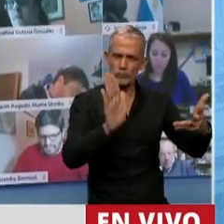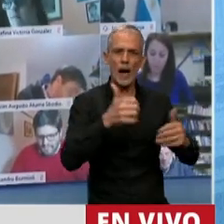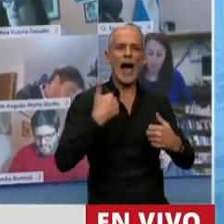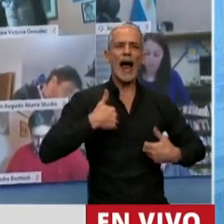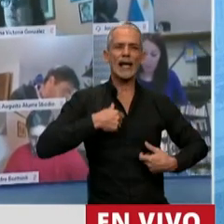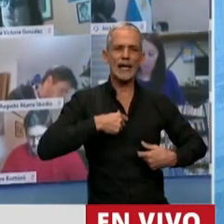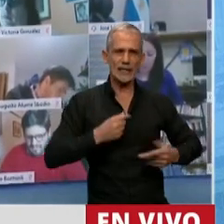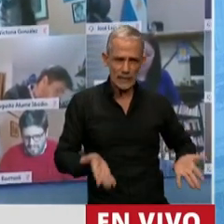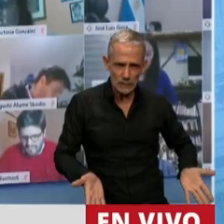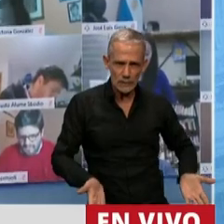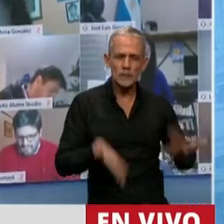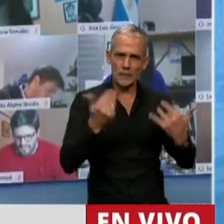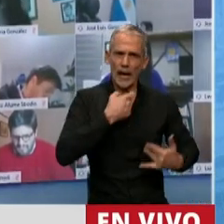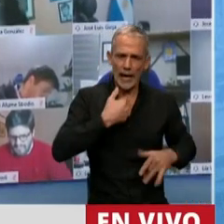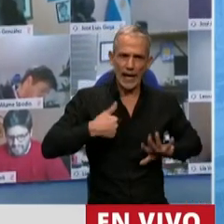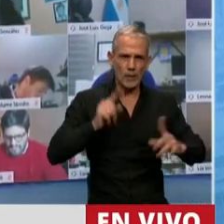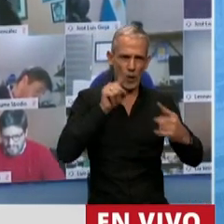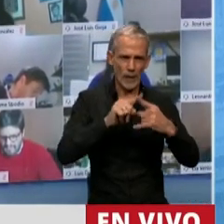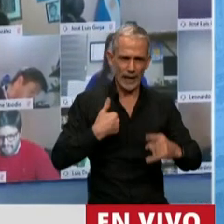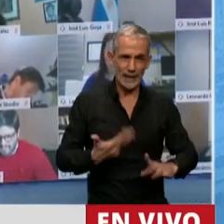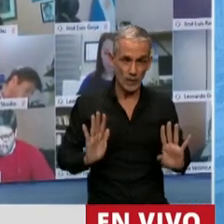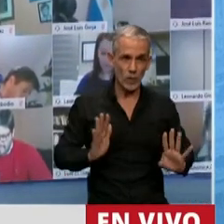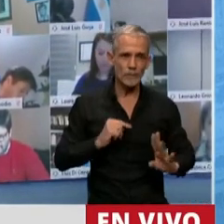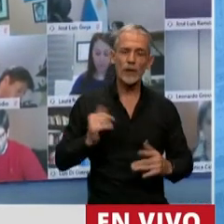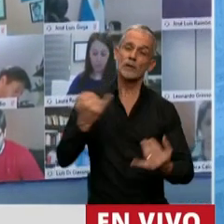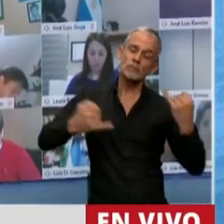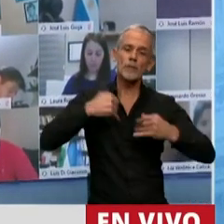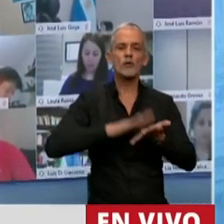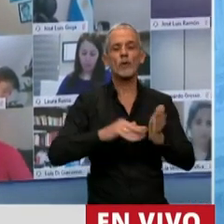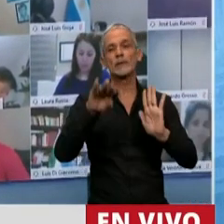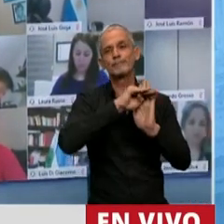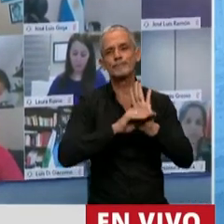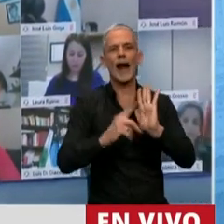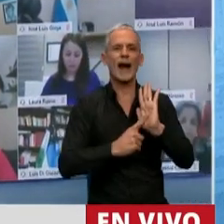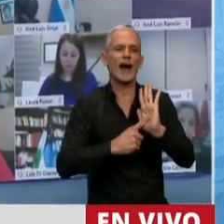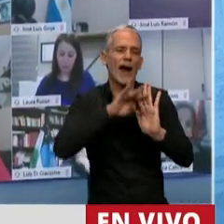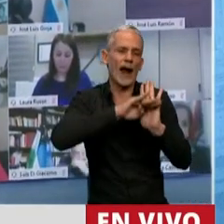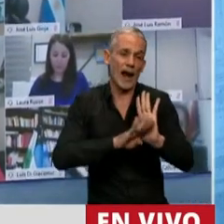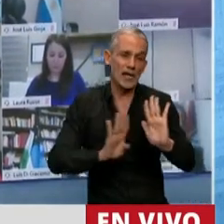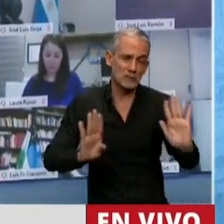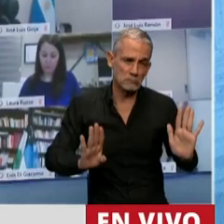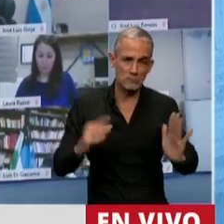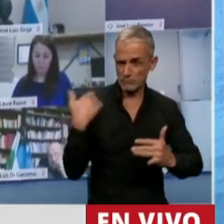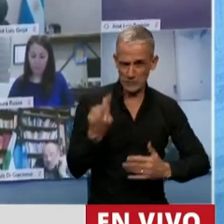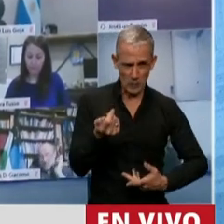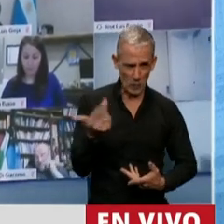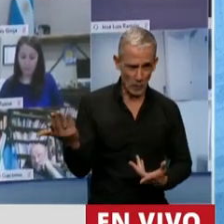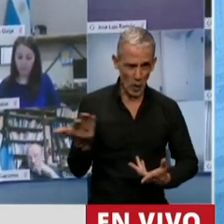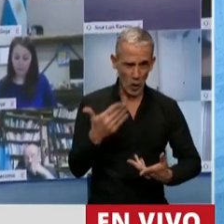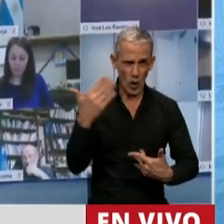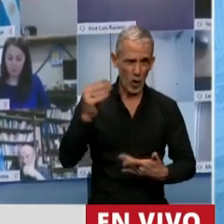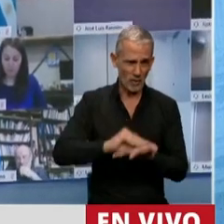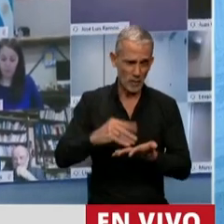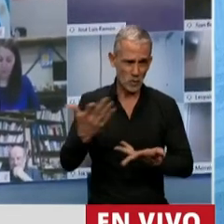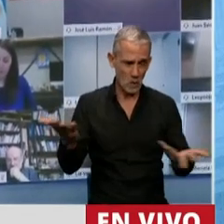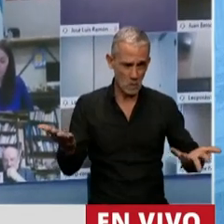Argentina de pie. se nos habló de las reglas recién y que era